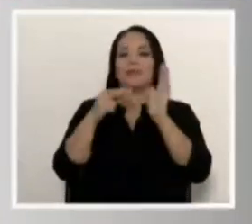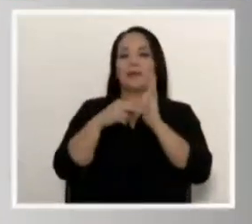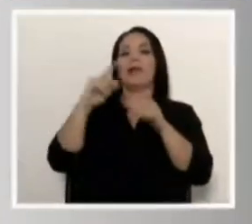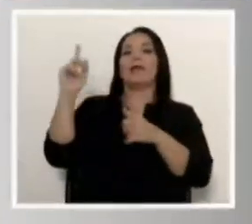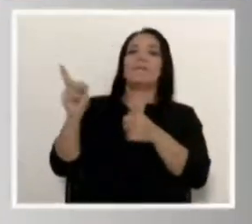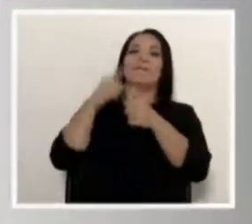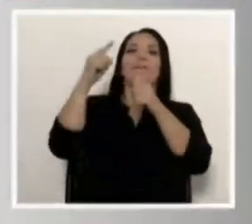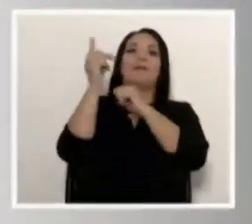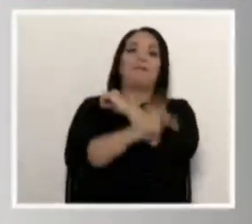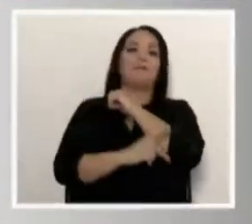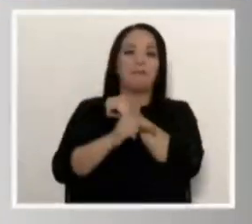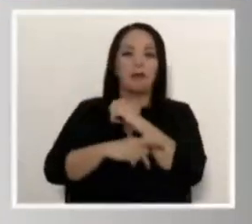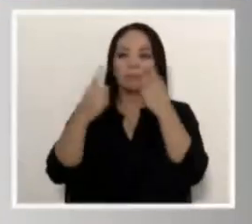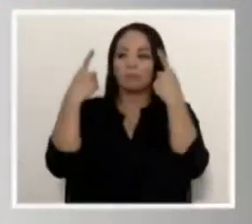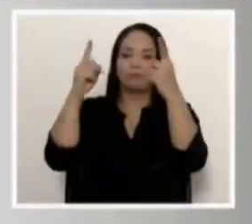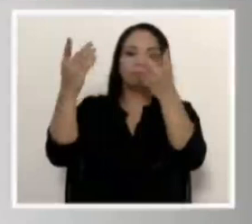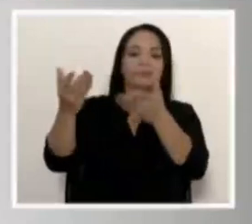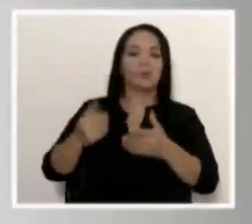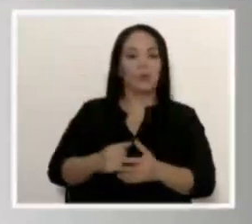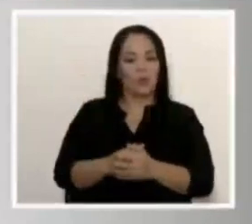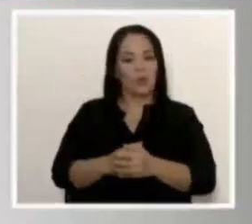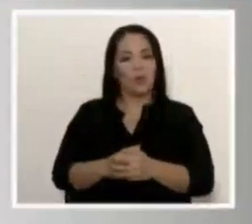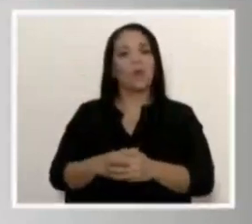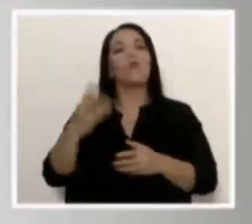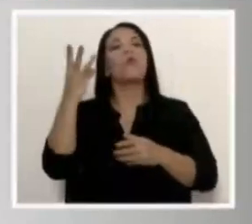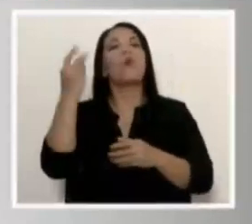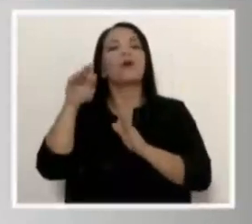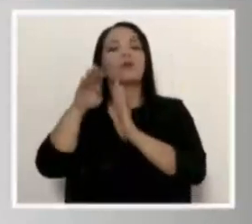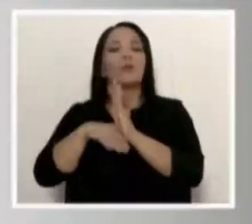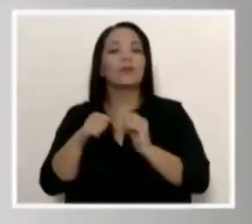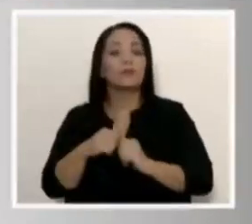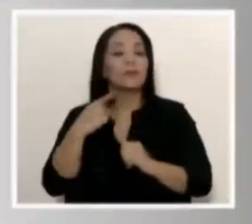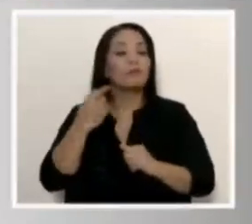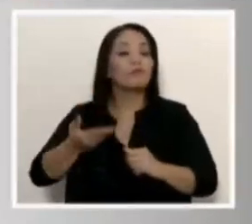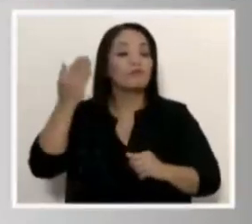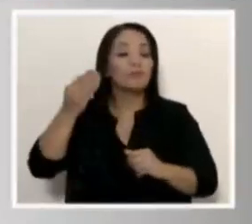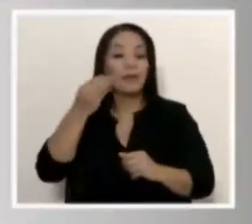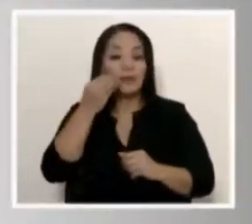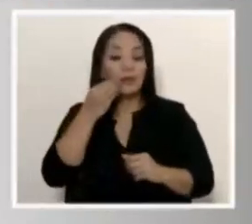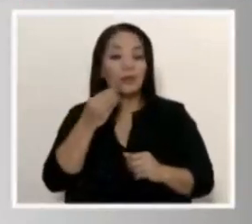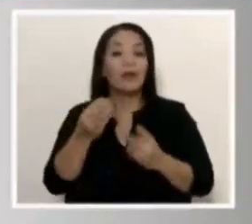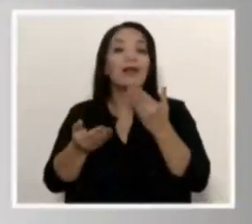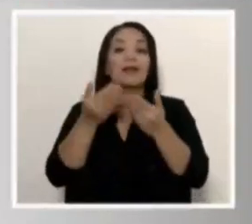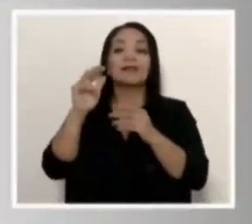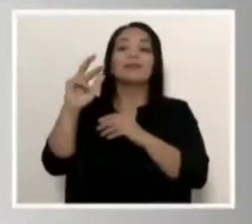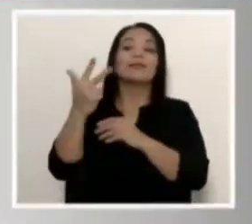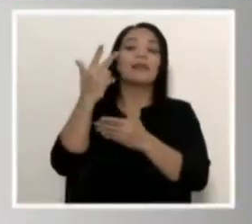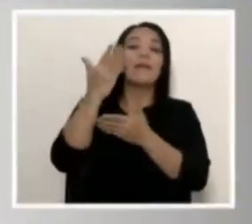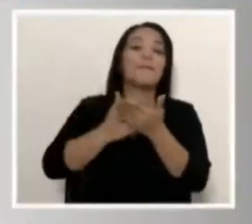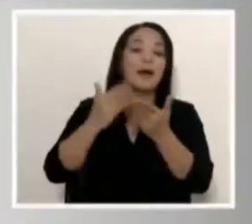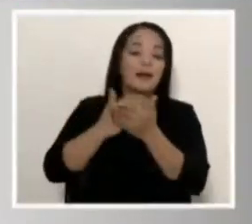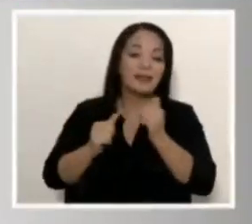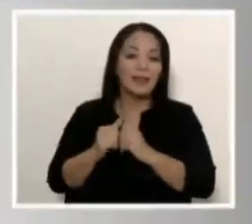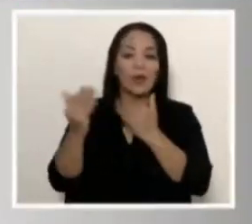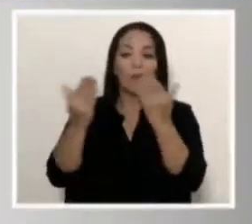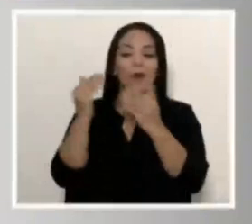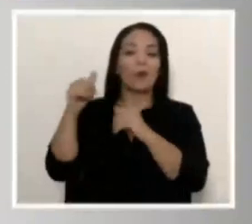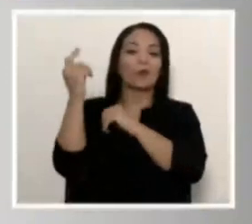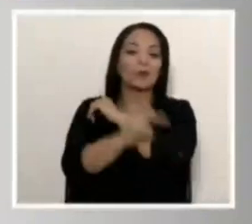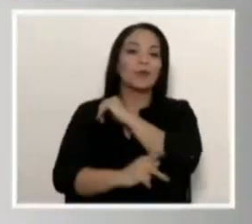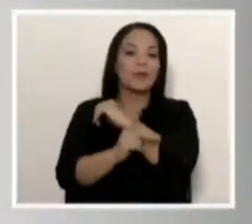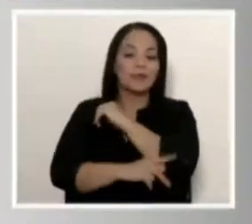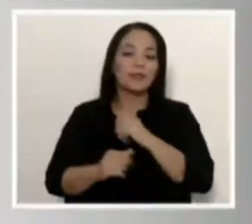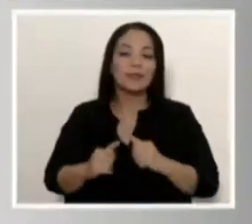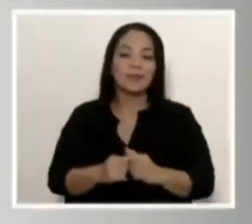los países de la OCDE. ¿Y cuánto menor? Bueno, nuestra inflación en alimentos es de casi una tercera parte de lo que es el promedio